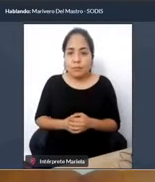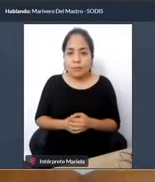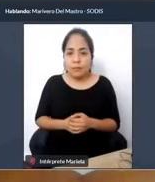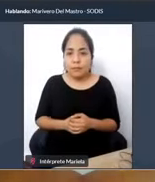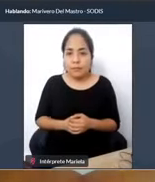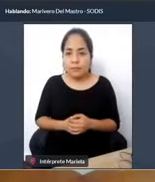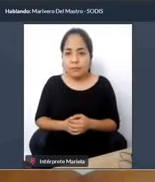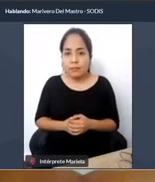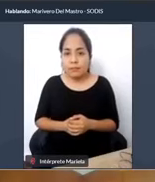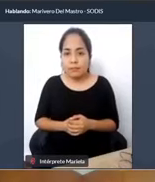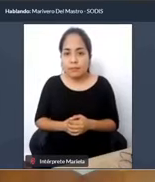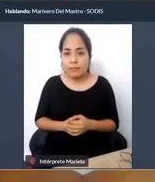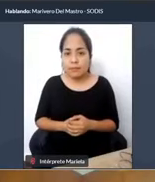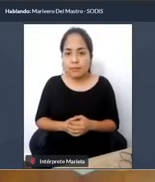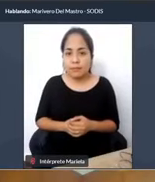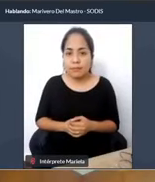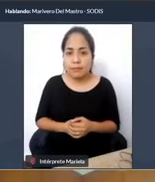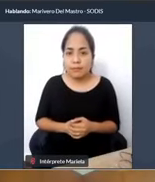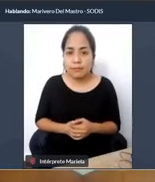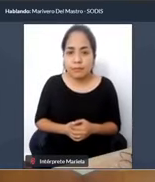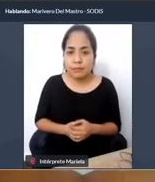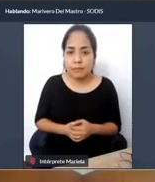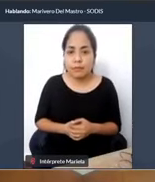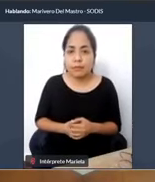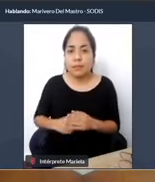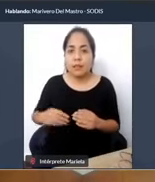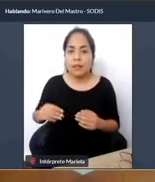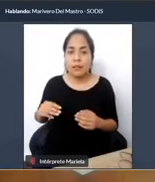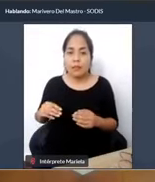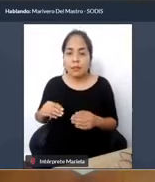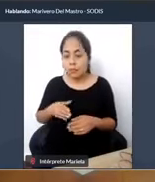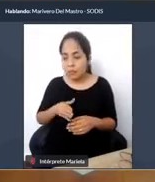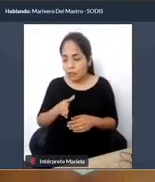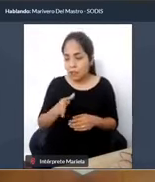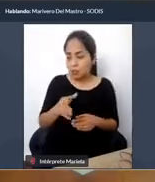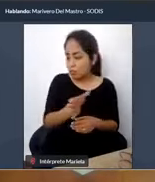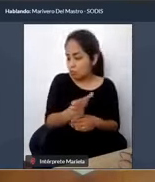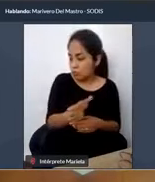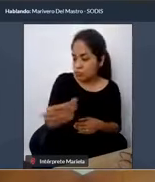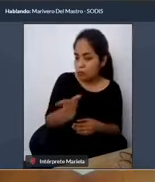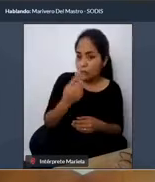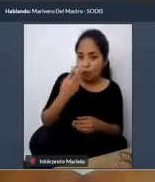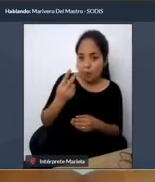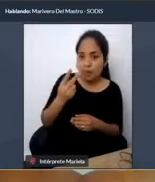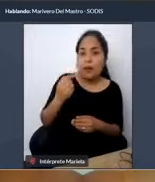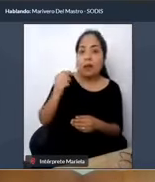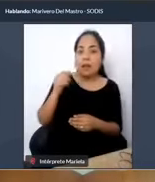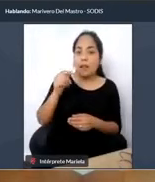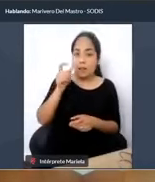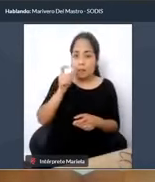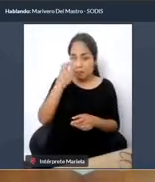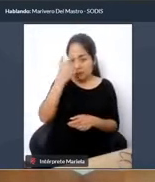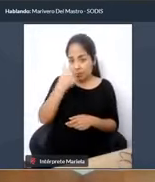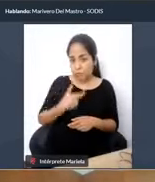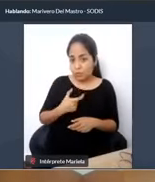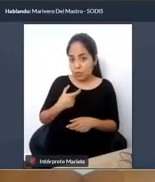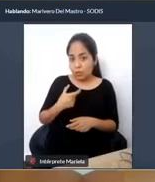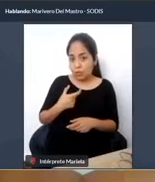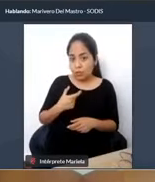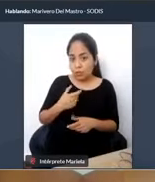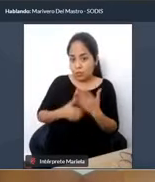que tienen un punto de inicio y un punto de término, y eso hace que la persona con discapacidad visual pueda, al nivel,